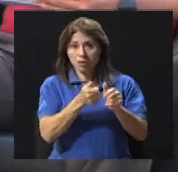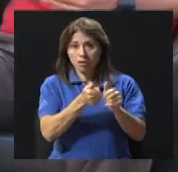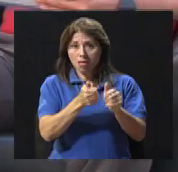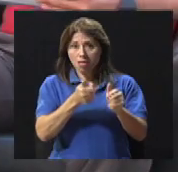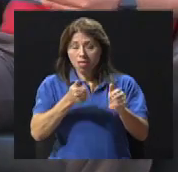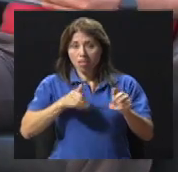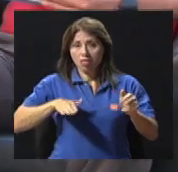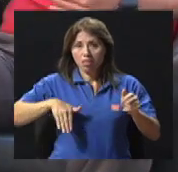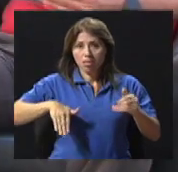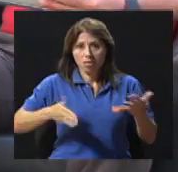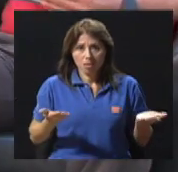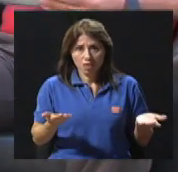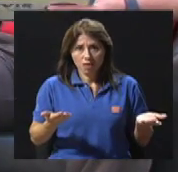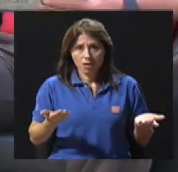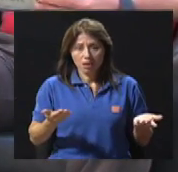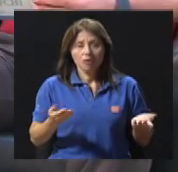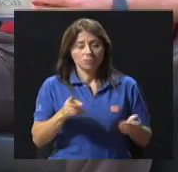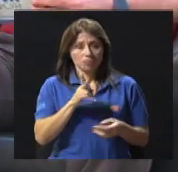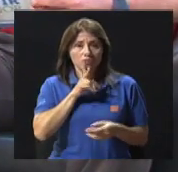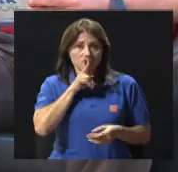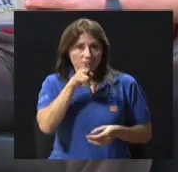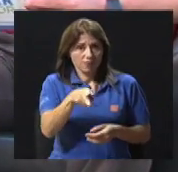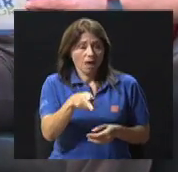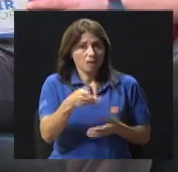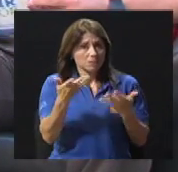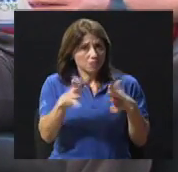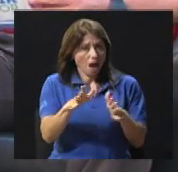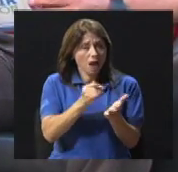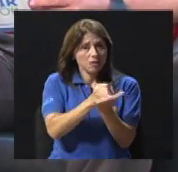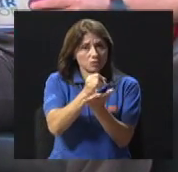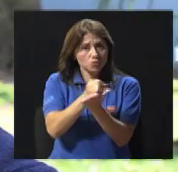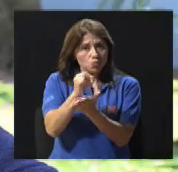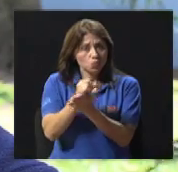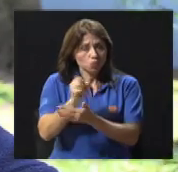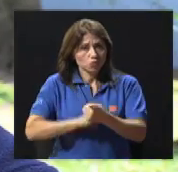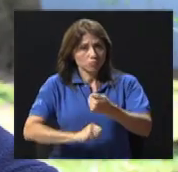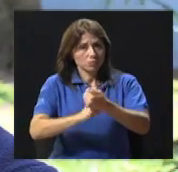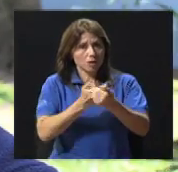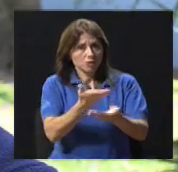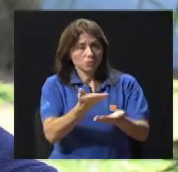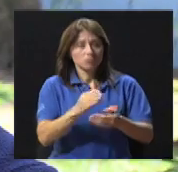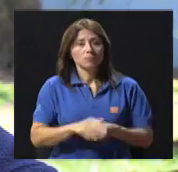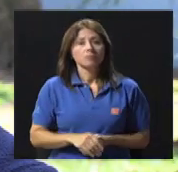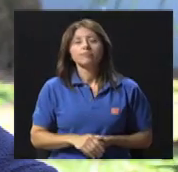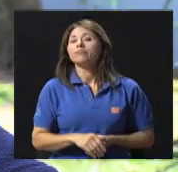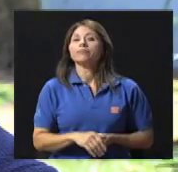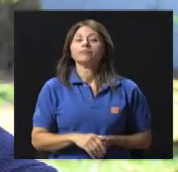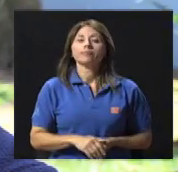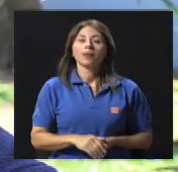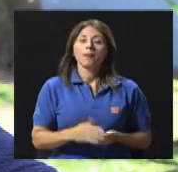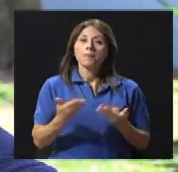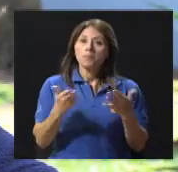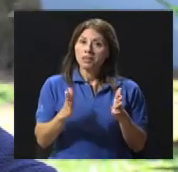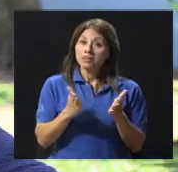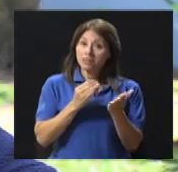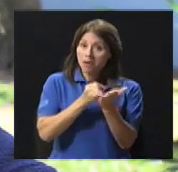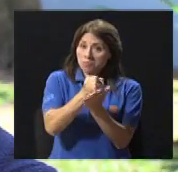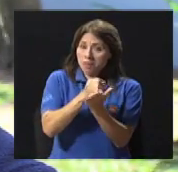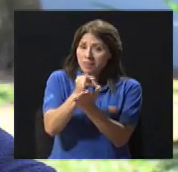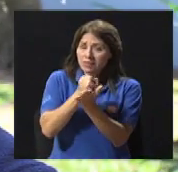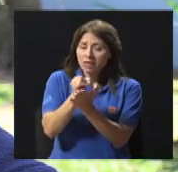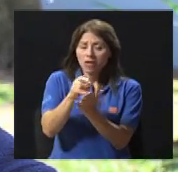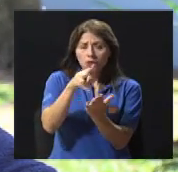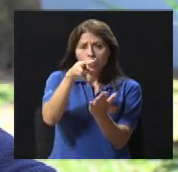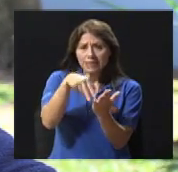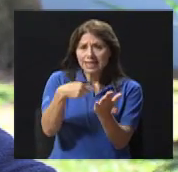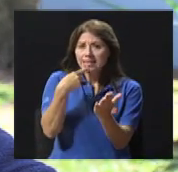es decir, lo que le pregunto es si efectivamente hay estudios que lo sustentan. Pues en los estudios dicen que son